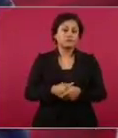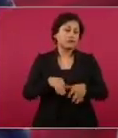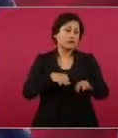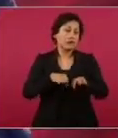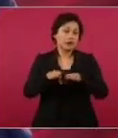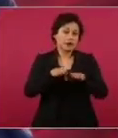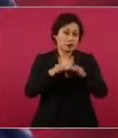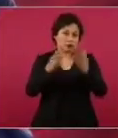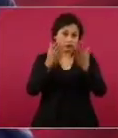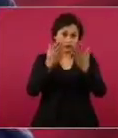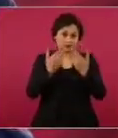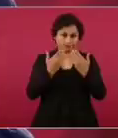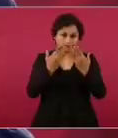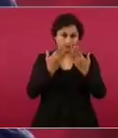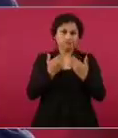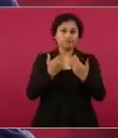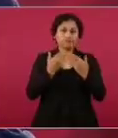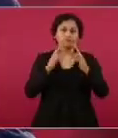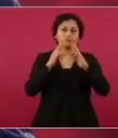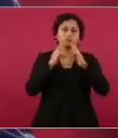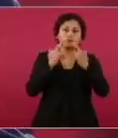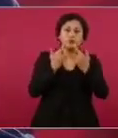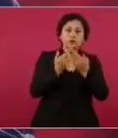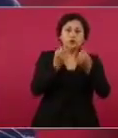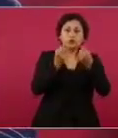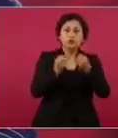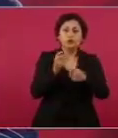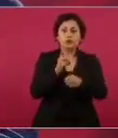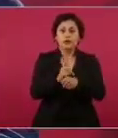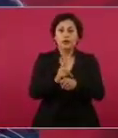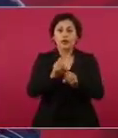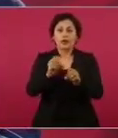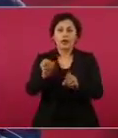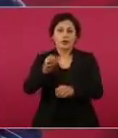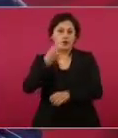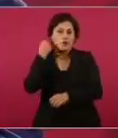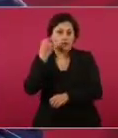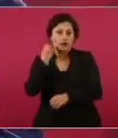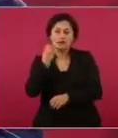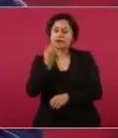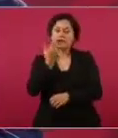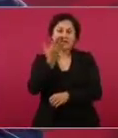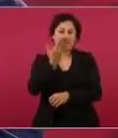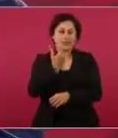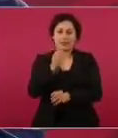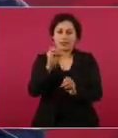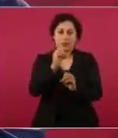vamos a tener reunión de seguridad ni conferencia, mañana día 2.